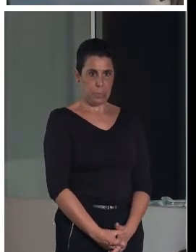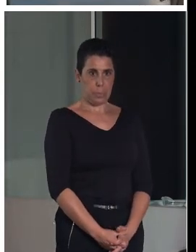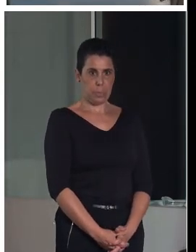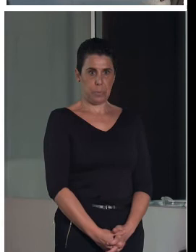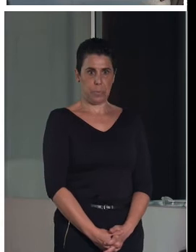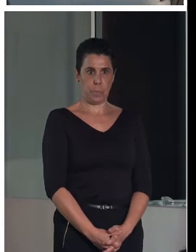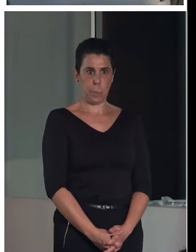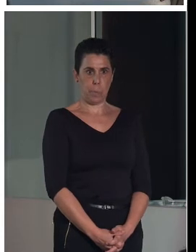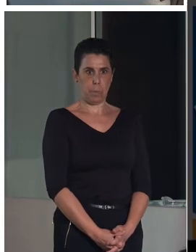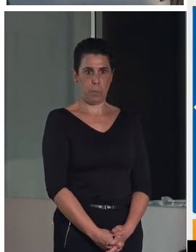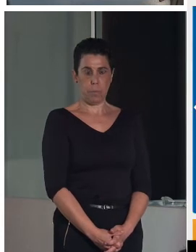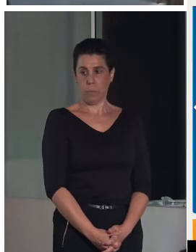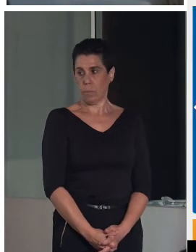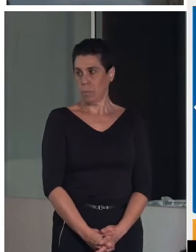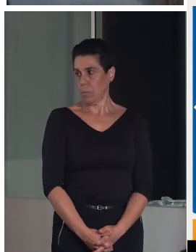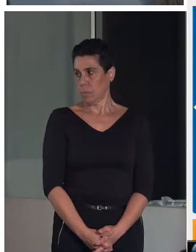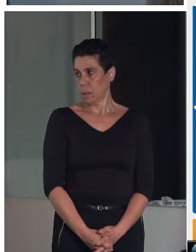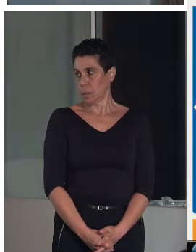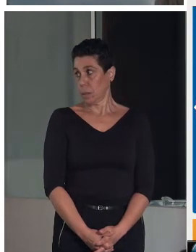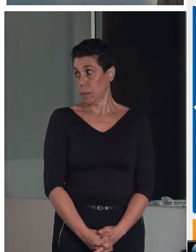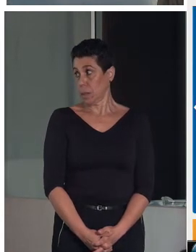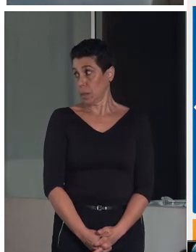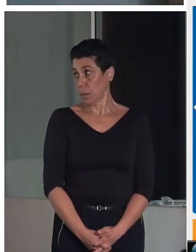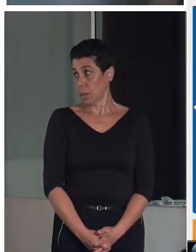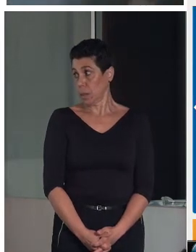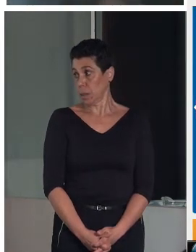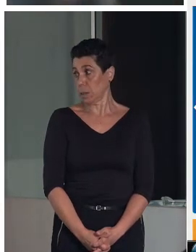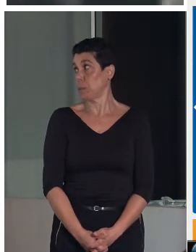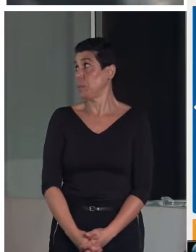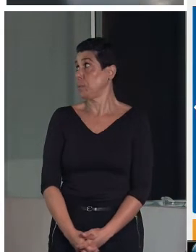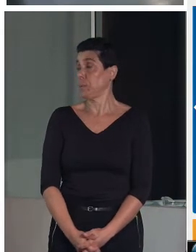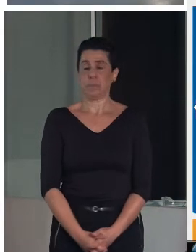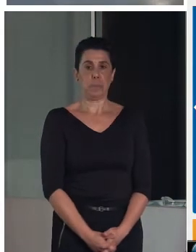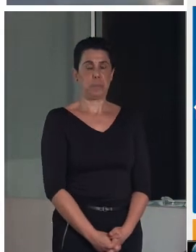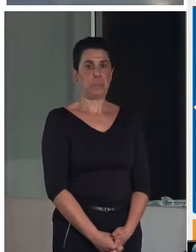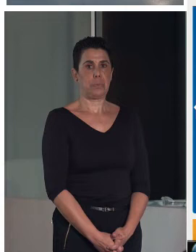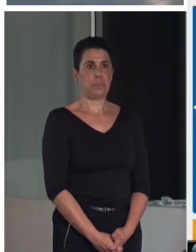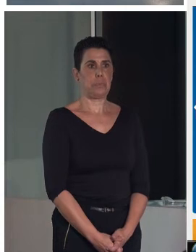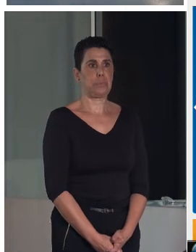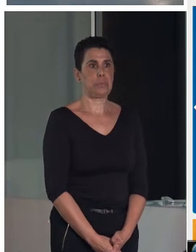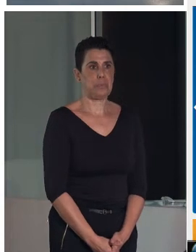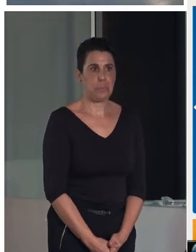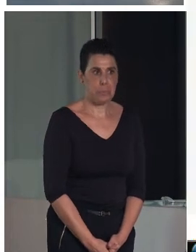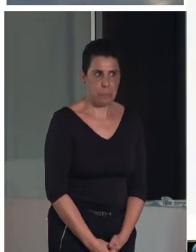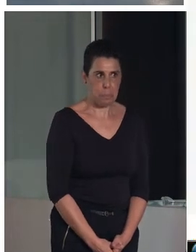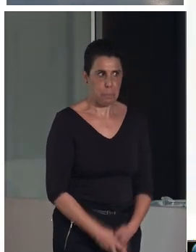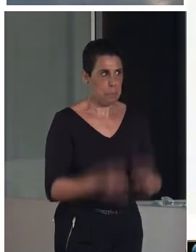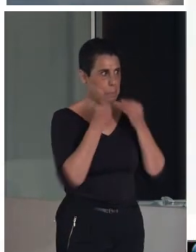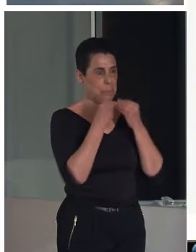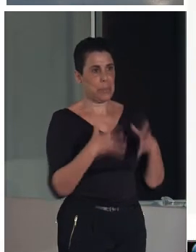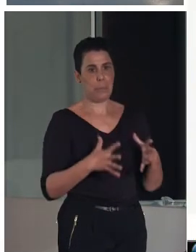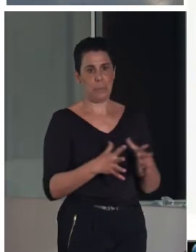Ah, pues sí, ¿por qué no me sale a mí? Ah, porque es automático. Vale. Bueno, voy a esta. Vale. Bueno.